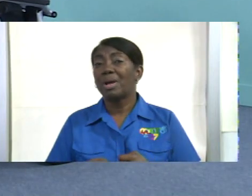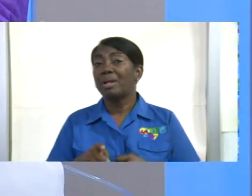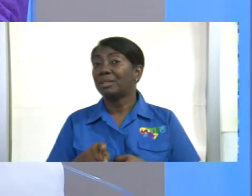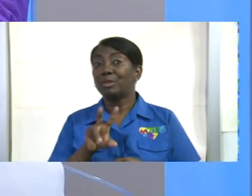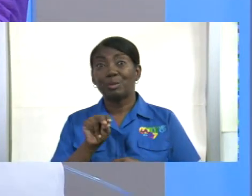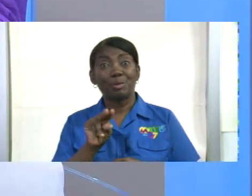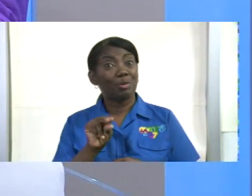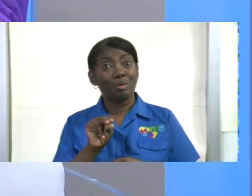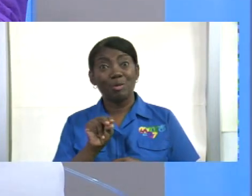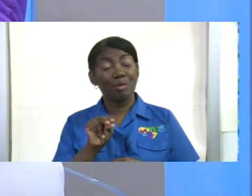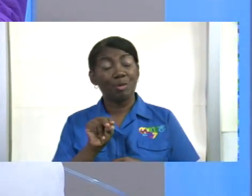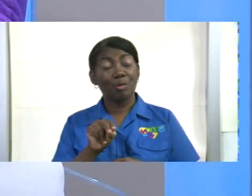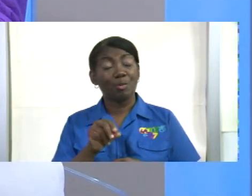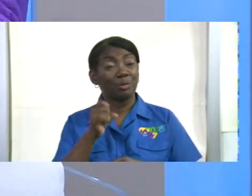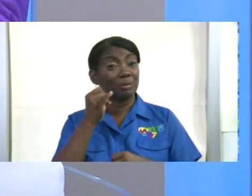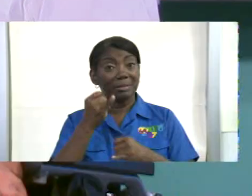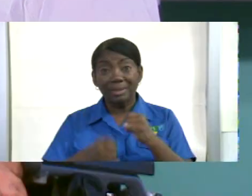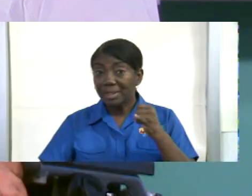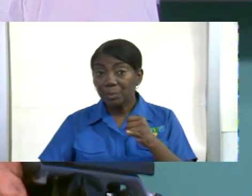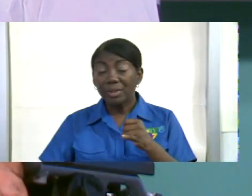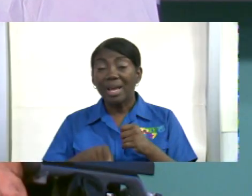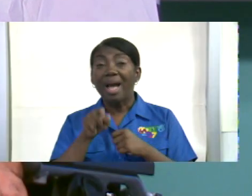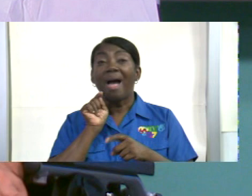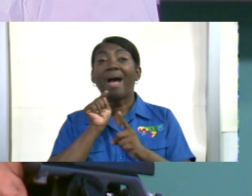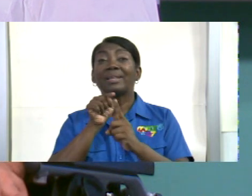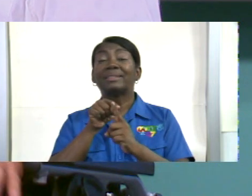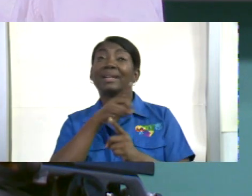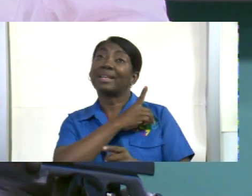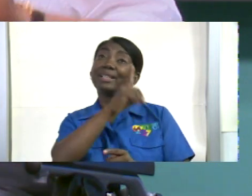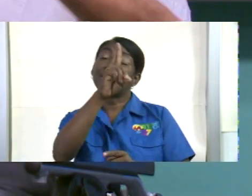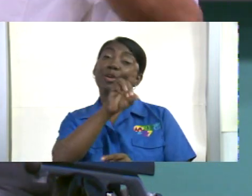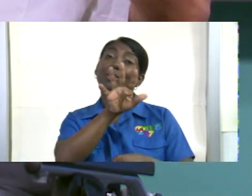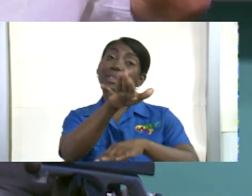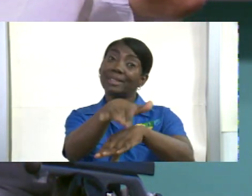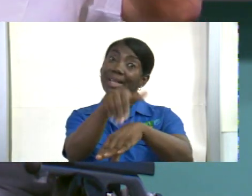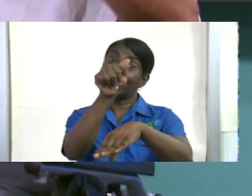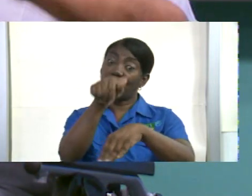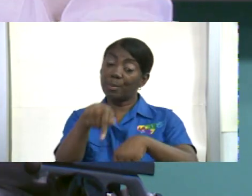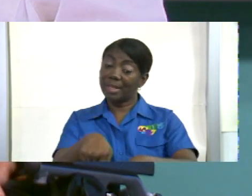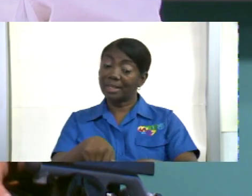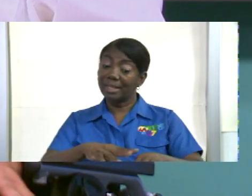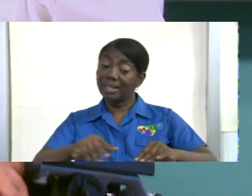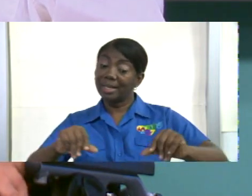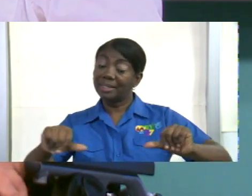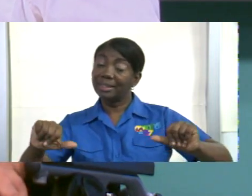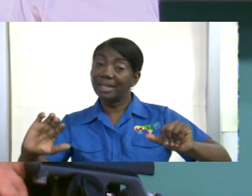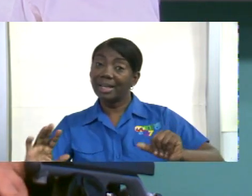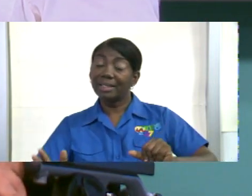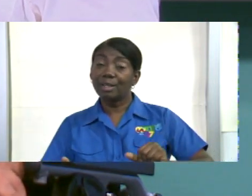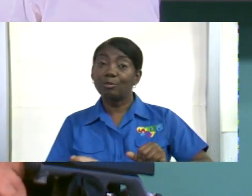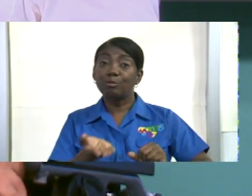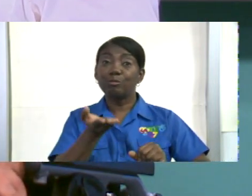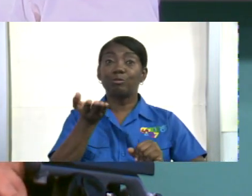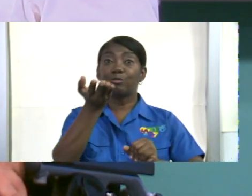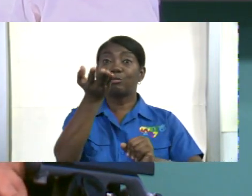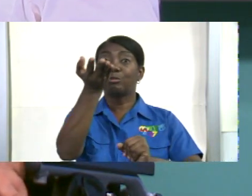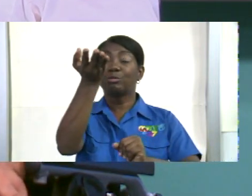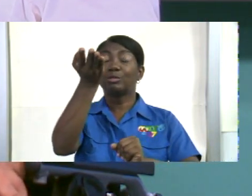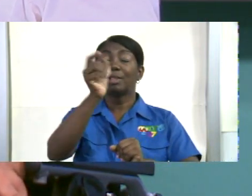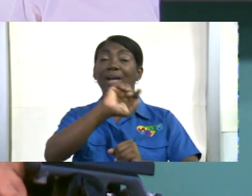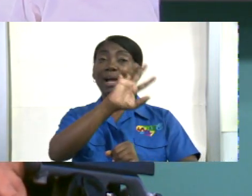hasta cuando nos llamen. Así es. cuando nos llamen ya. Hasta